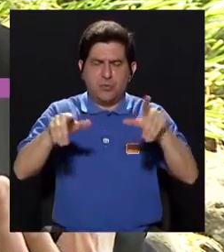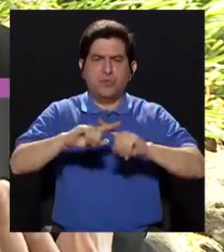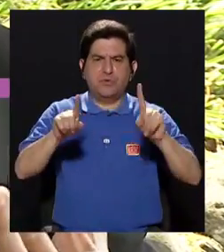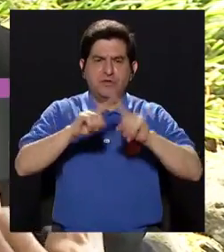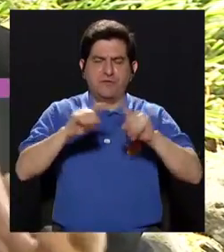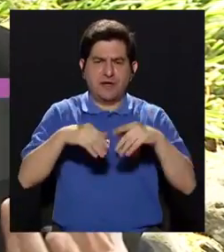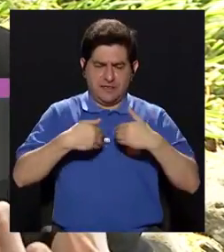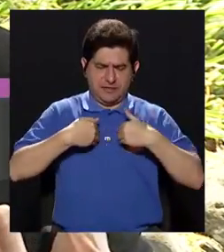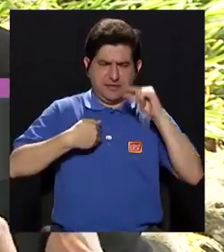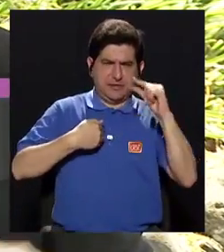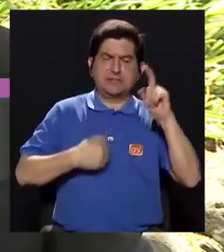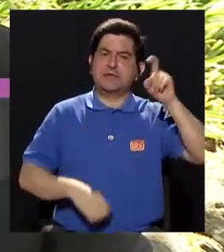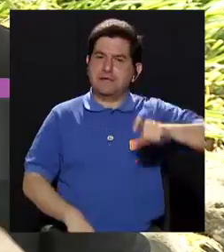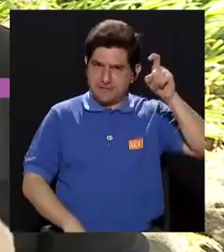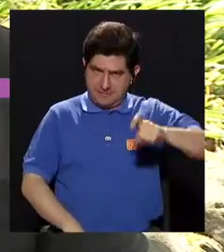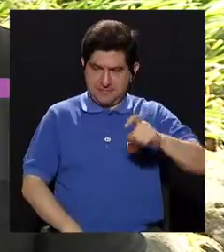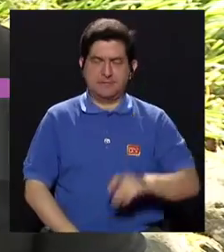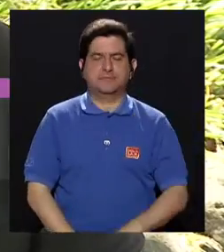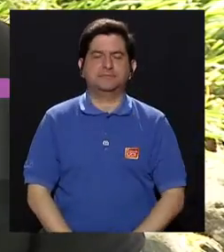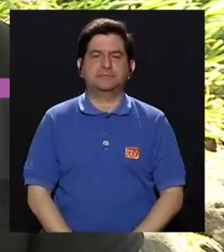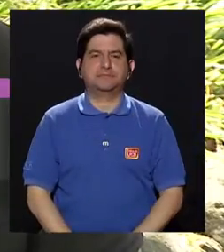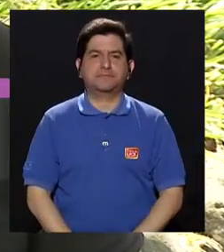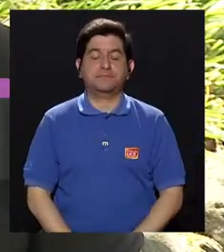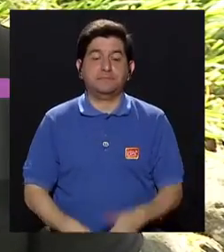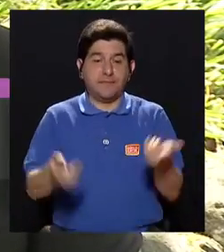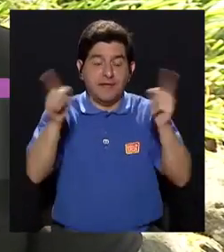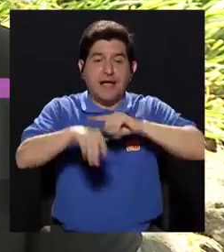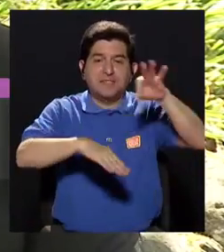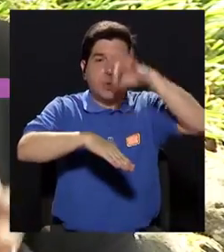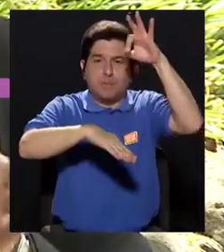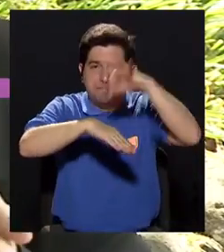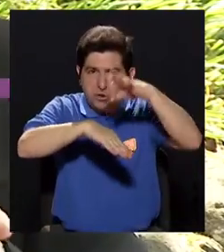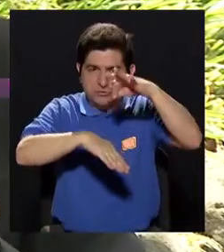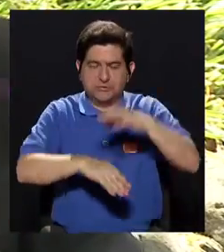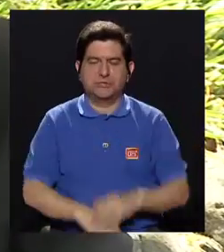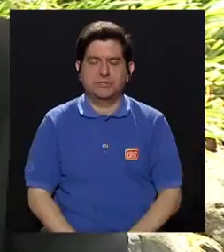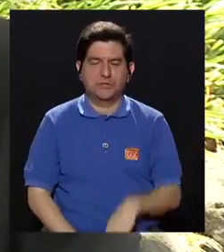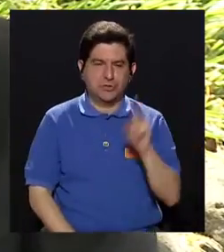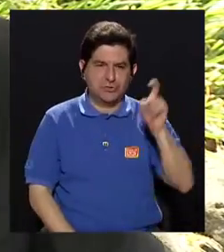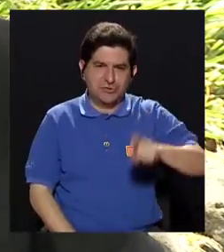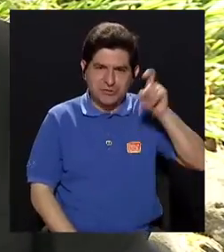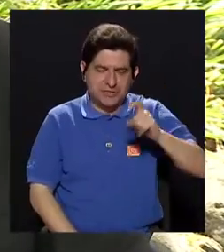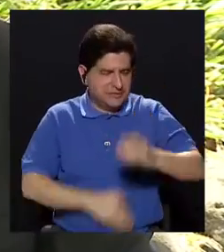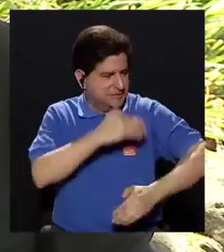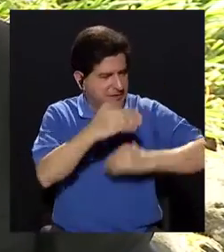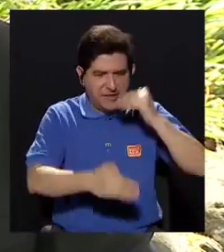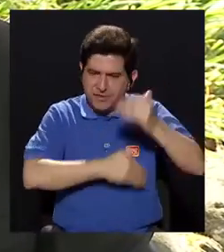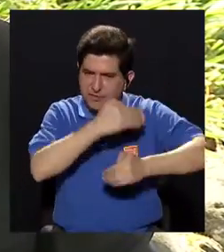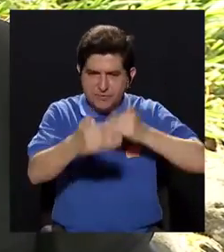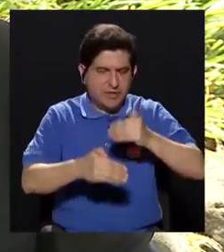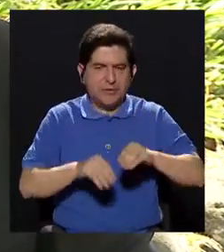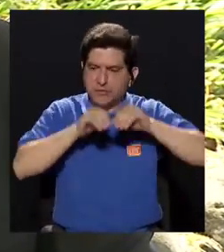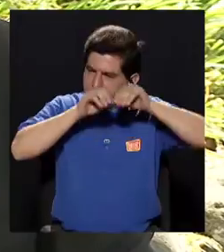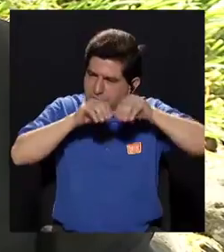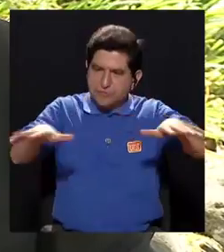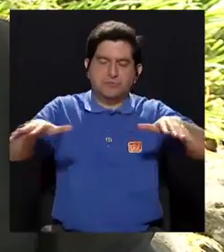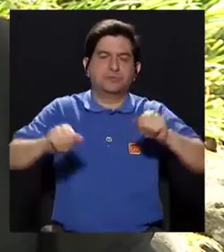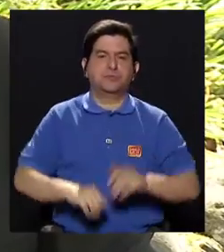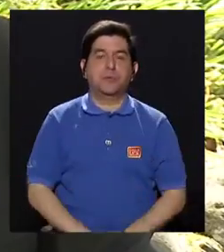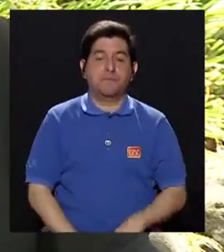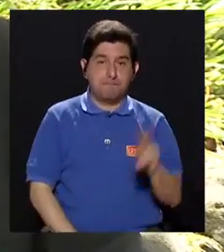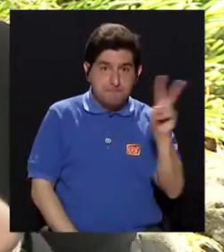vectores, por insectos. Y en este caso, digamos, los mosquitos son los actores fundamentales en este proceso de transmisión.